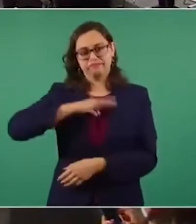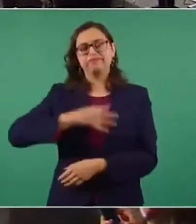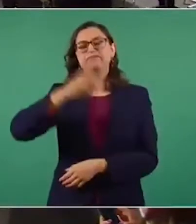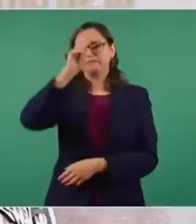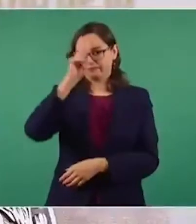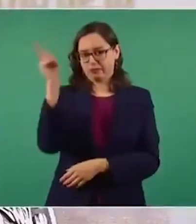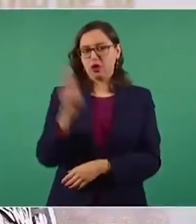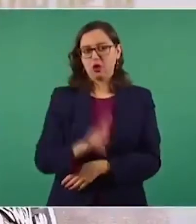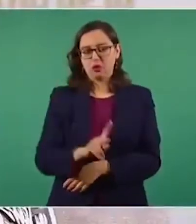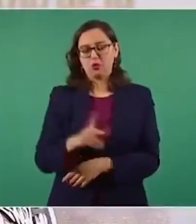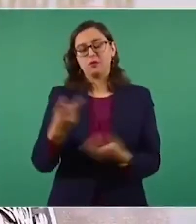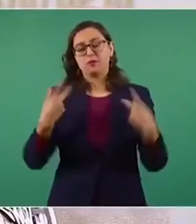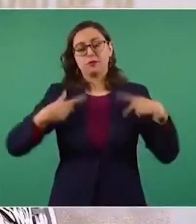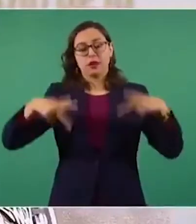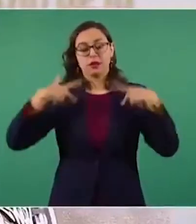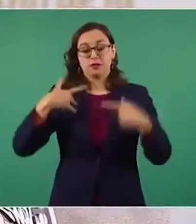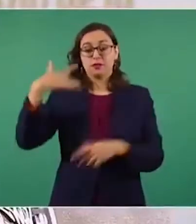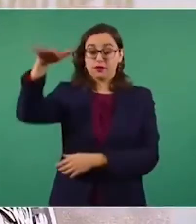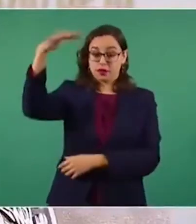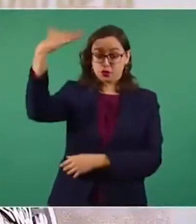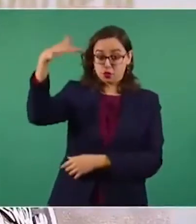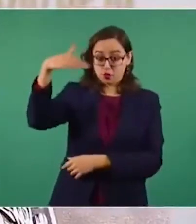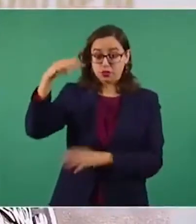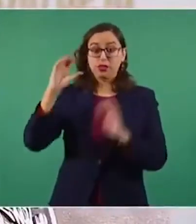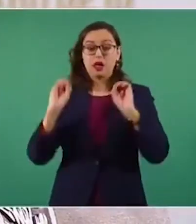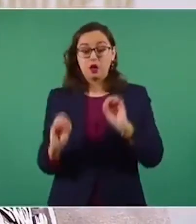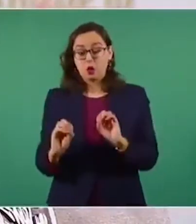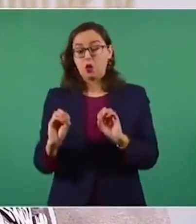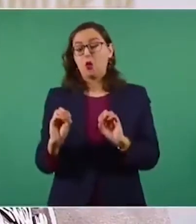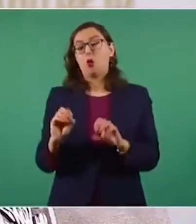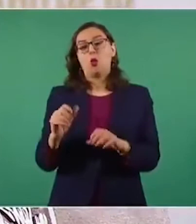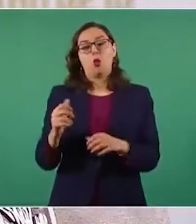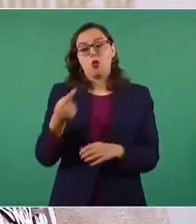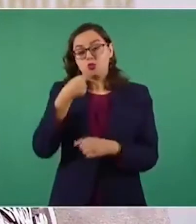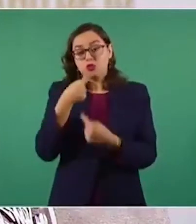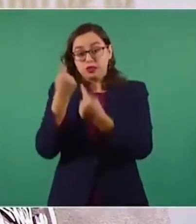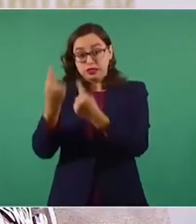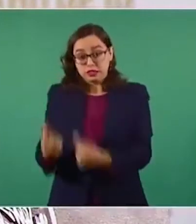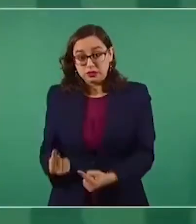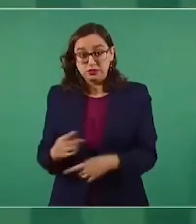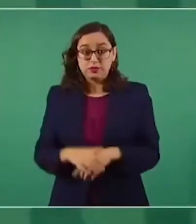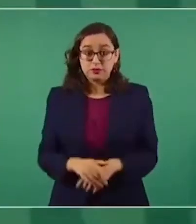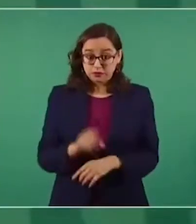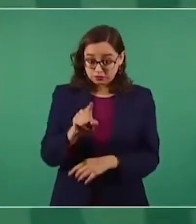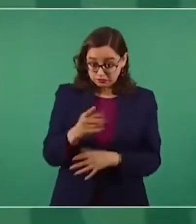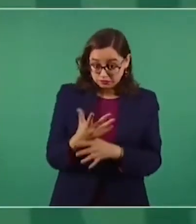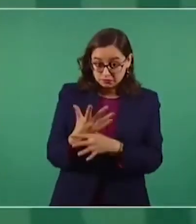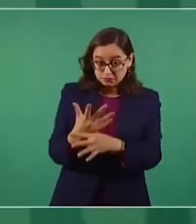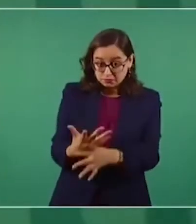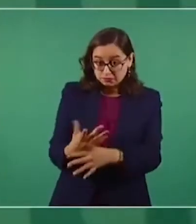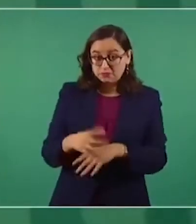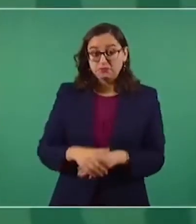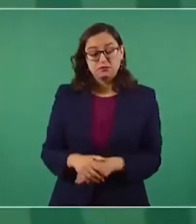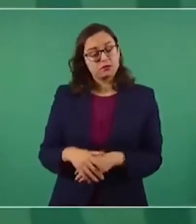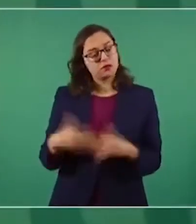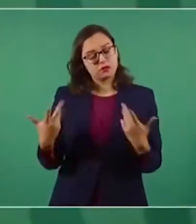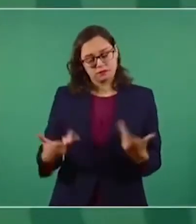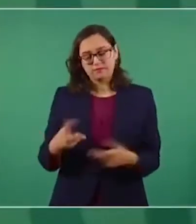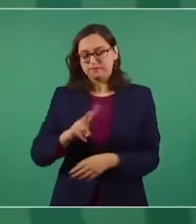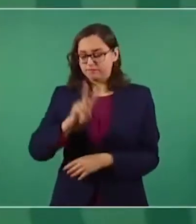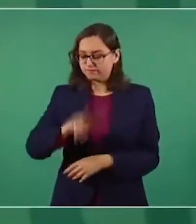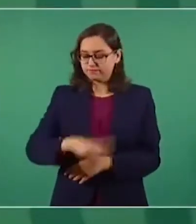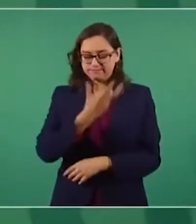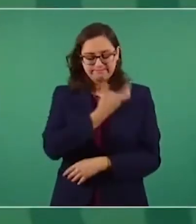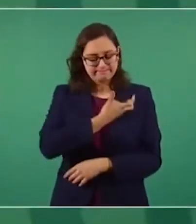ya sea una persona adulta o una persona menor de edad. El caso concreto que usted relata, efectivamente, muy tristemente,